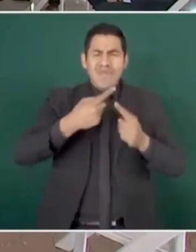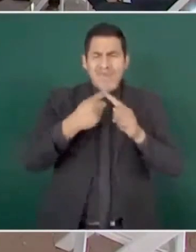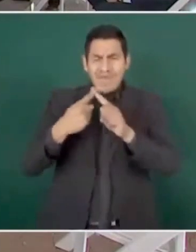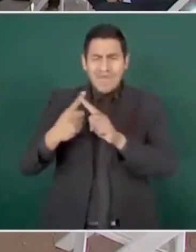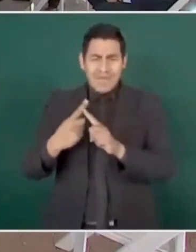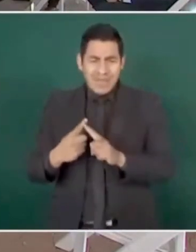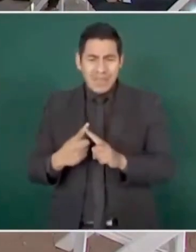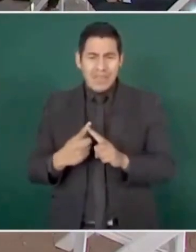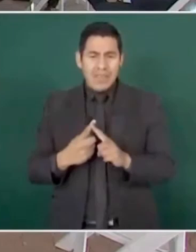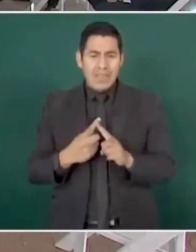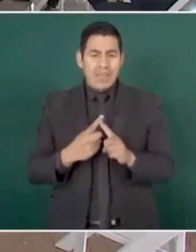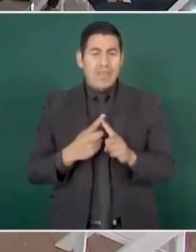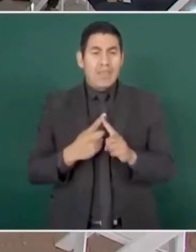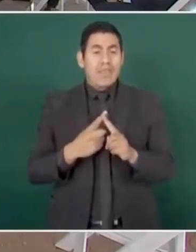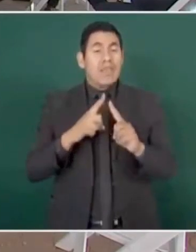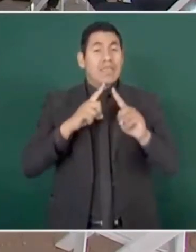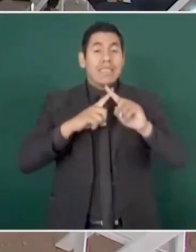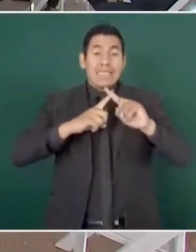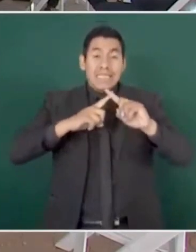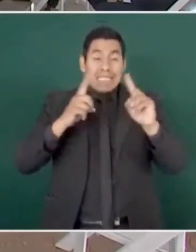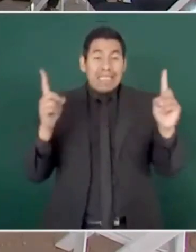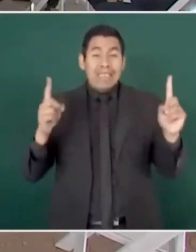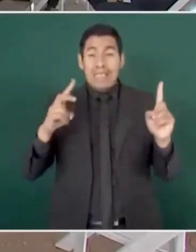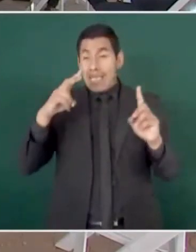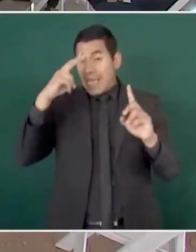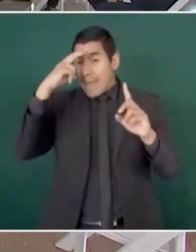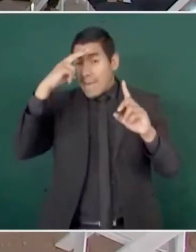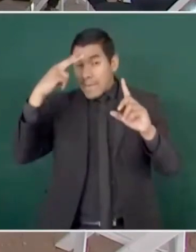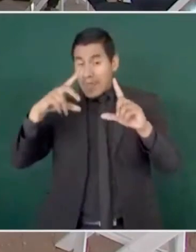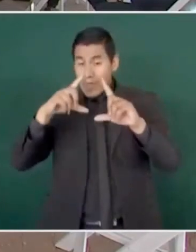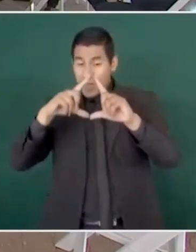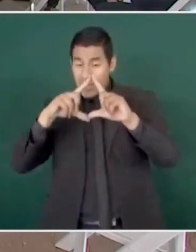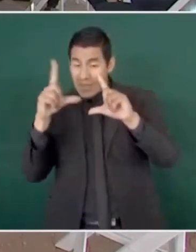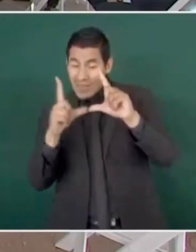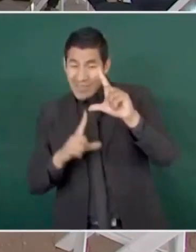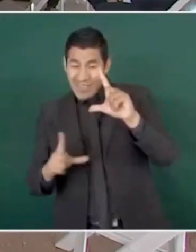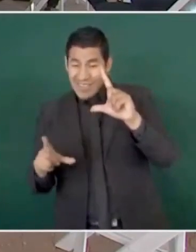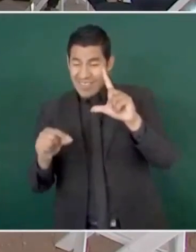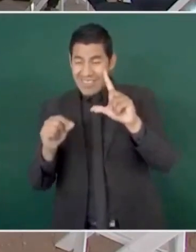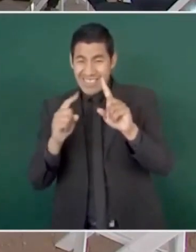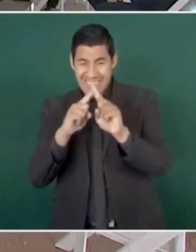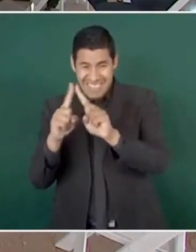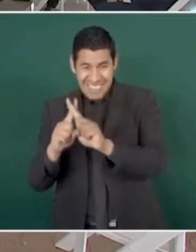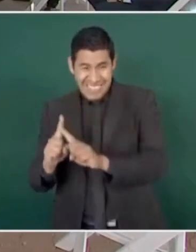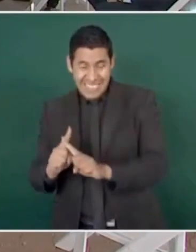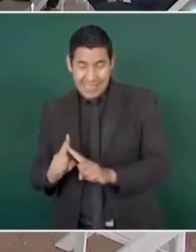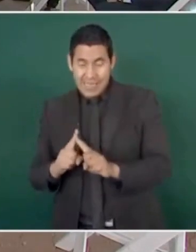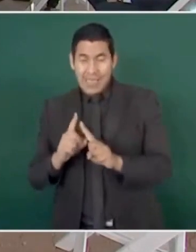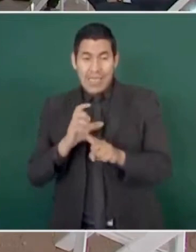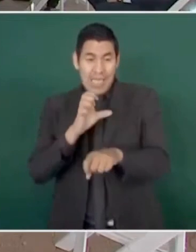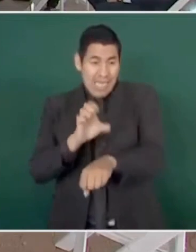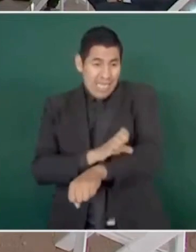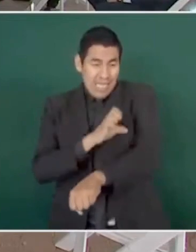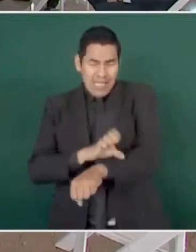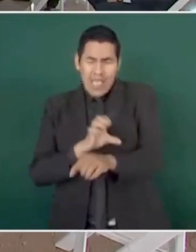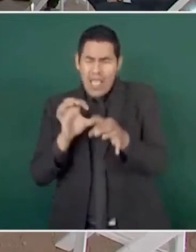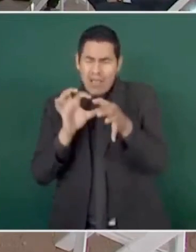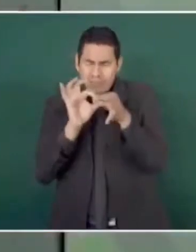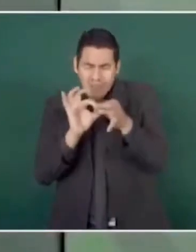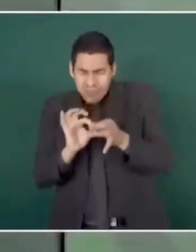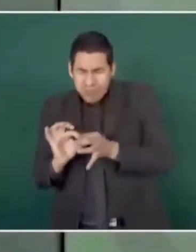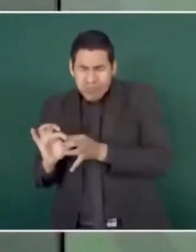intercomunicación nacional, la electricidad se maneja en todo el país,